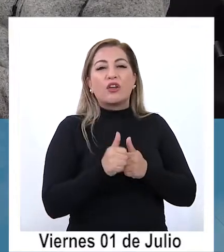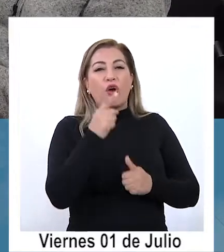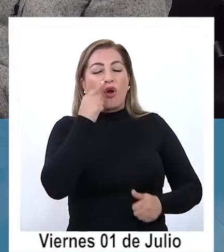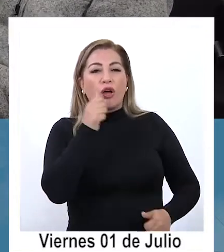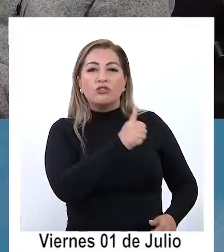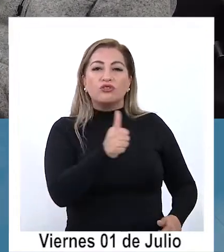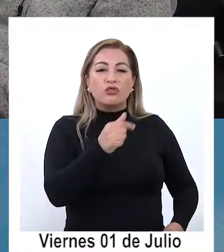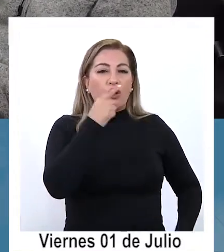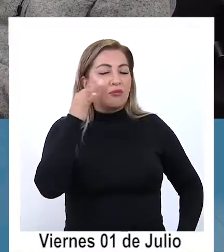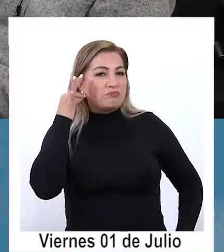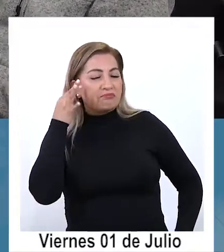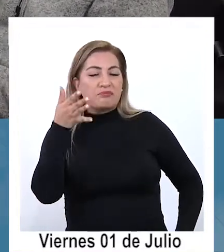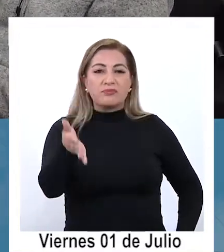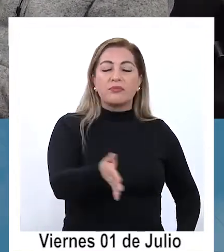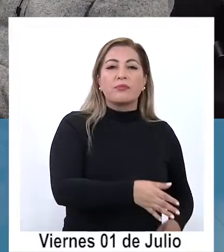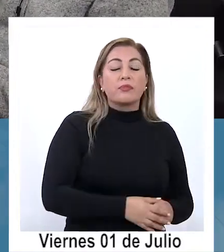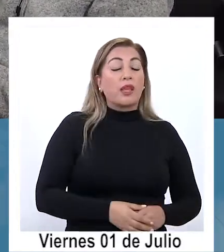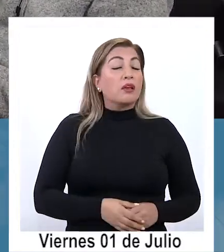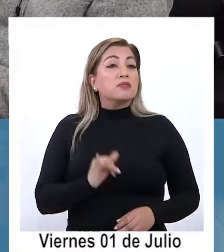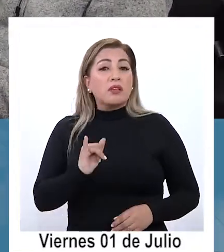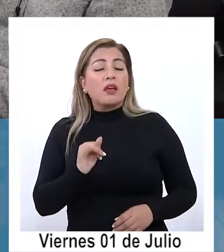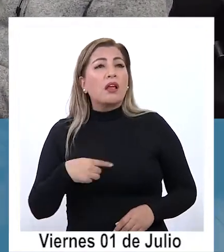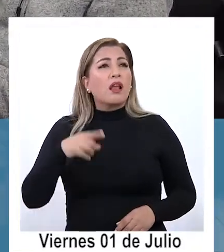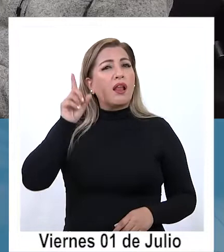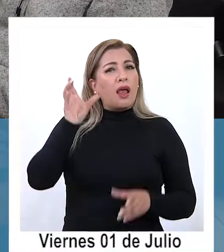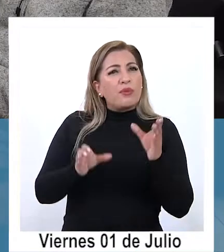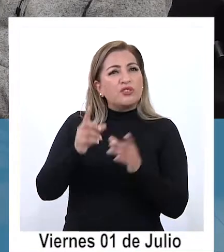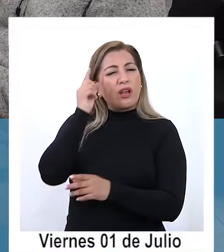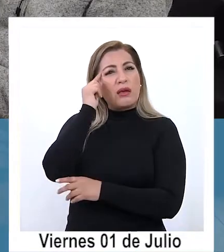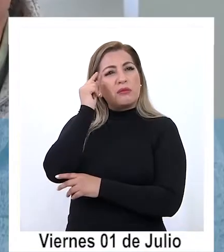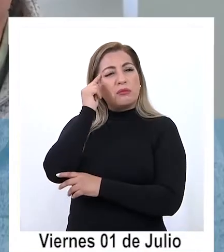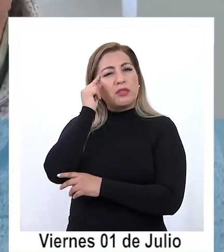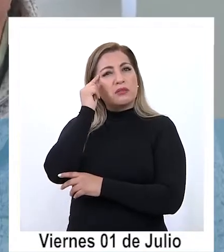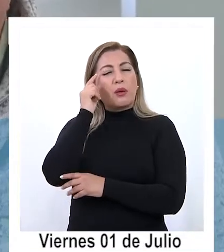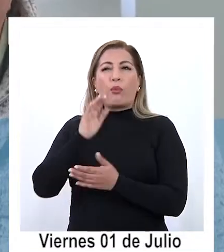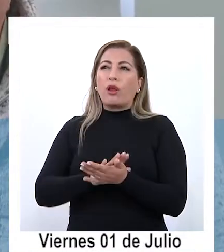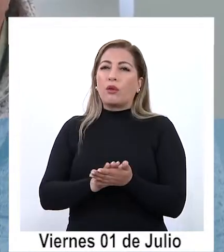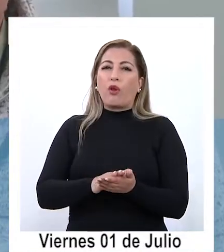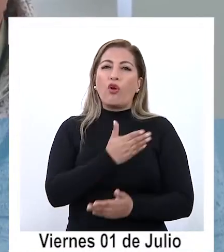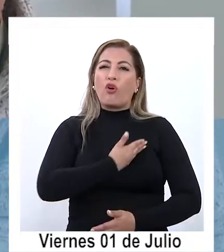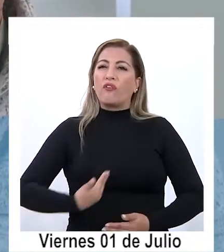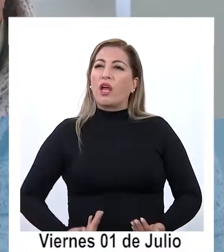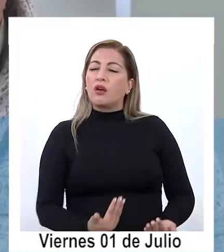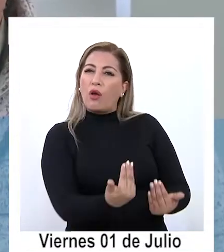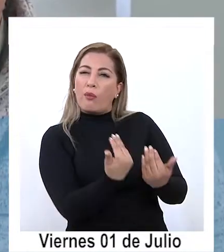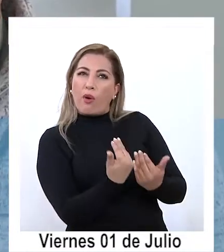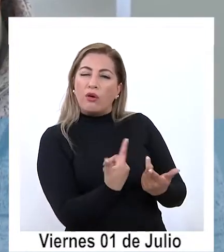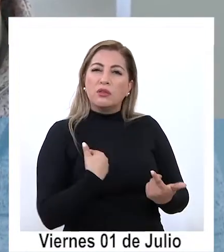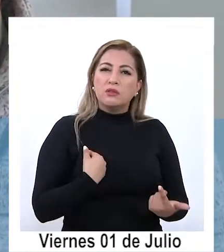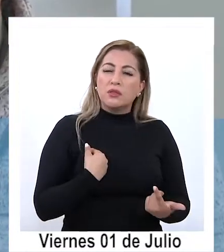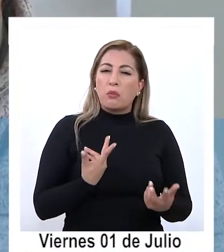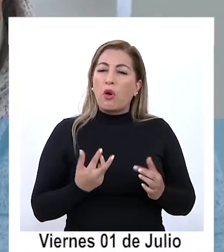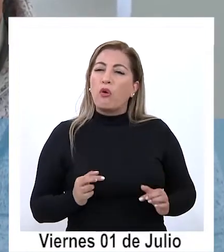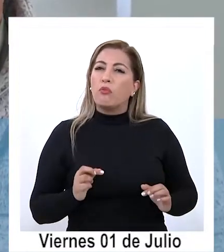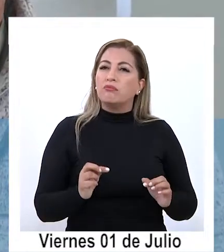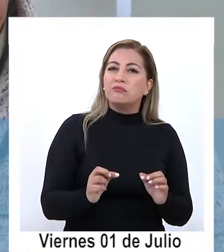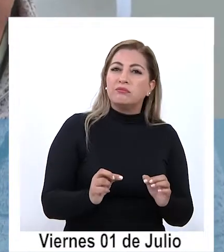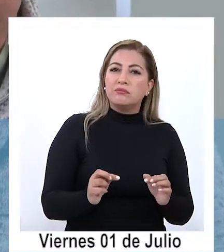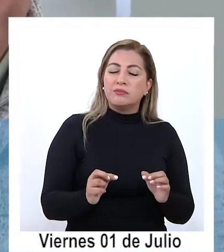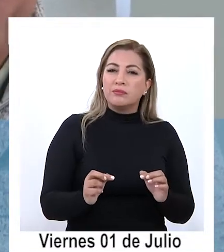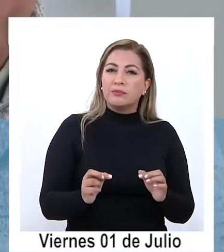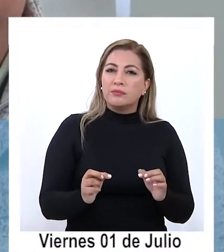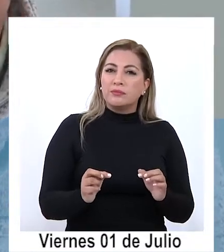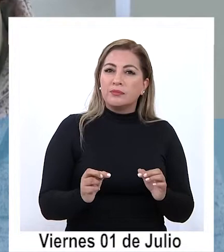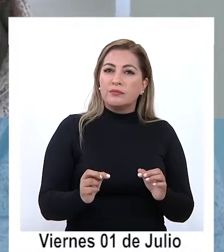si siempre la gente cuando piensa cierto en apoyos del gobierno tiene la posibilidad cierto de